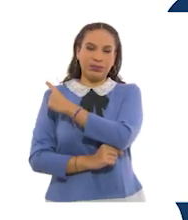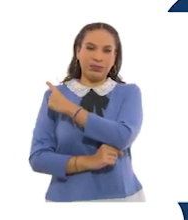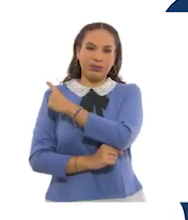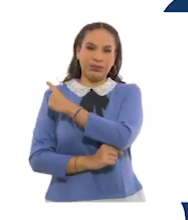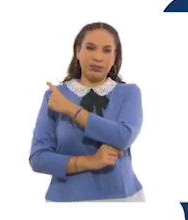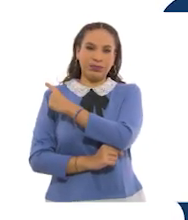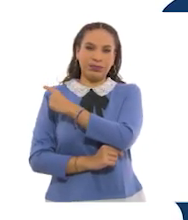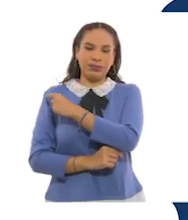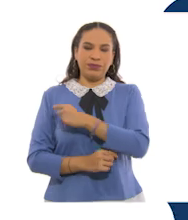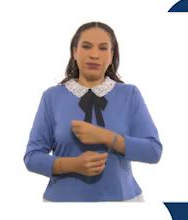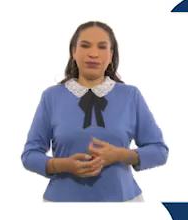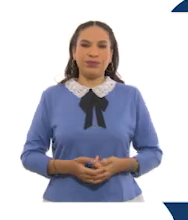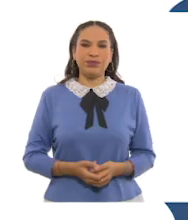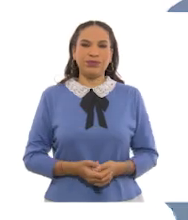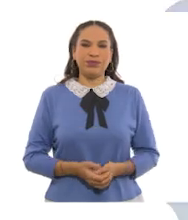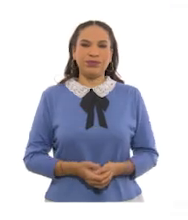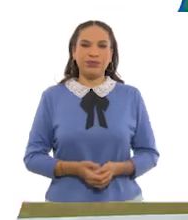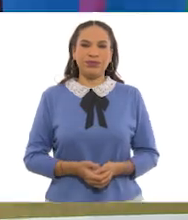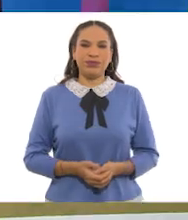.mx.